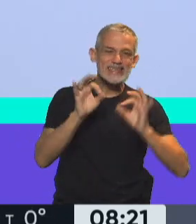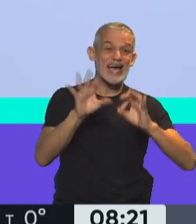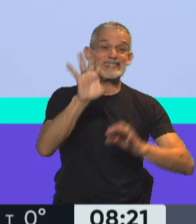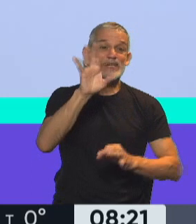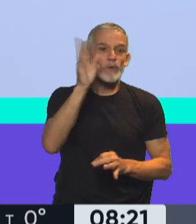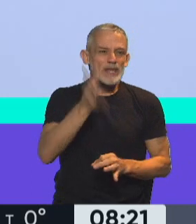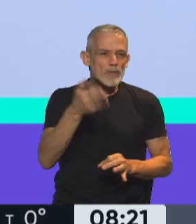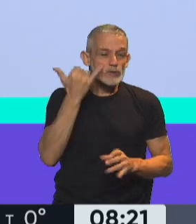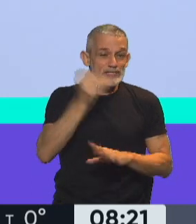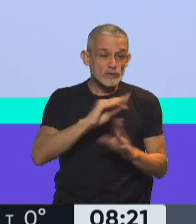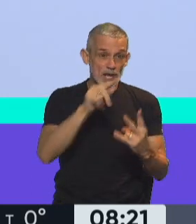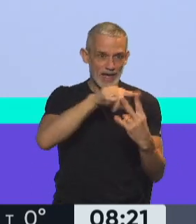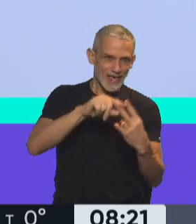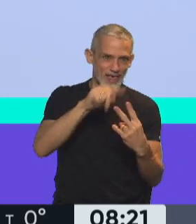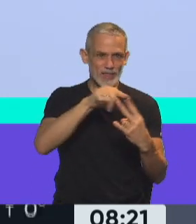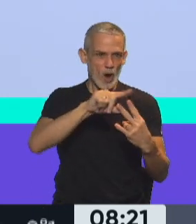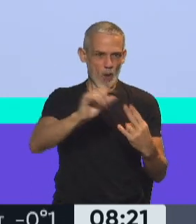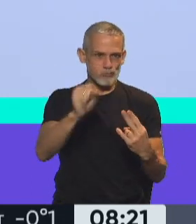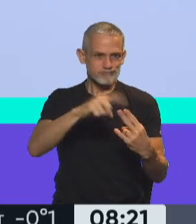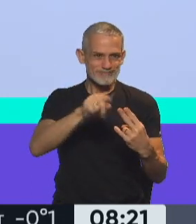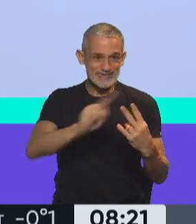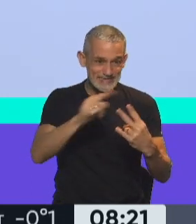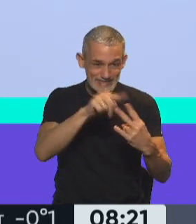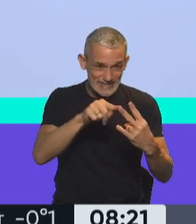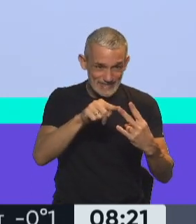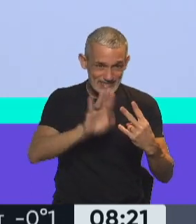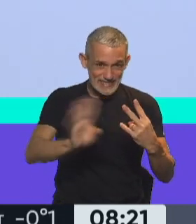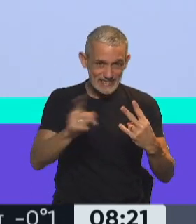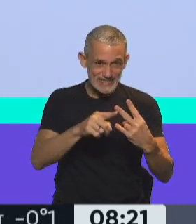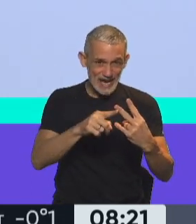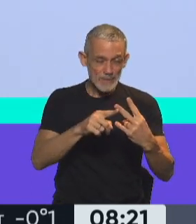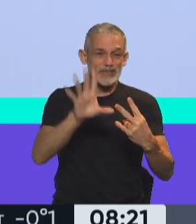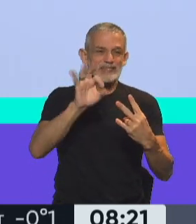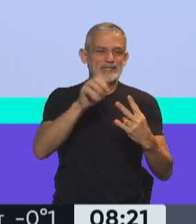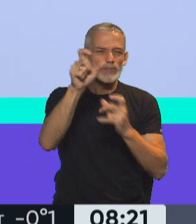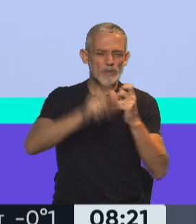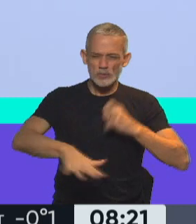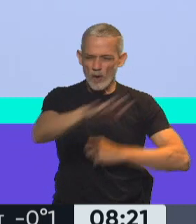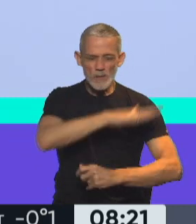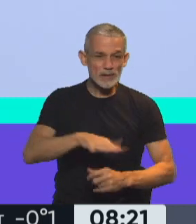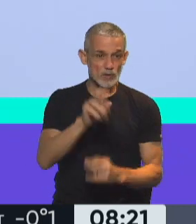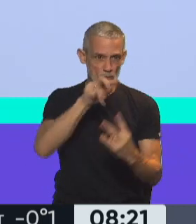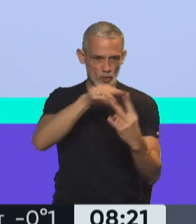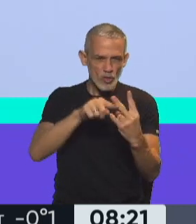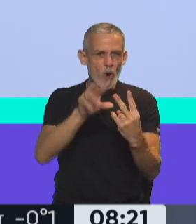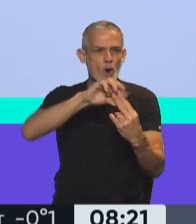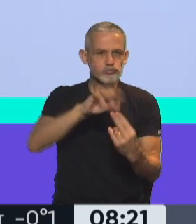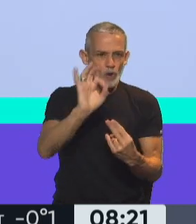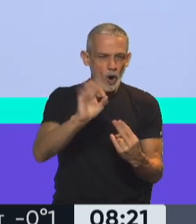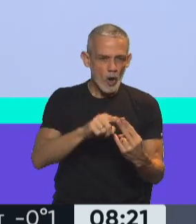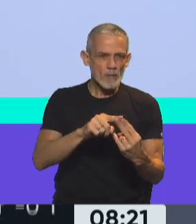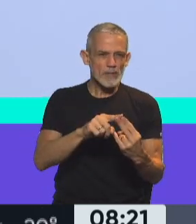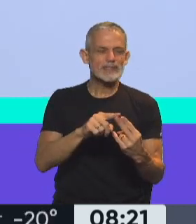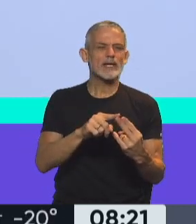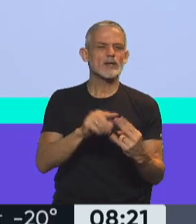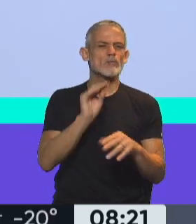50% con segunda dosis, 50% de la población con segunda dosis, el grado